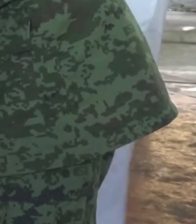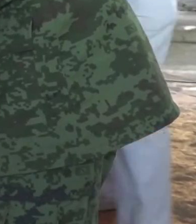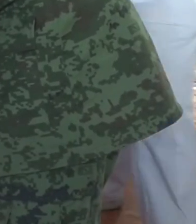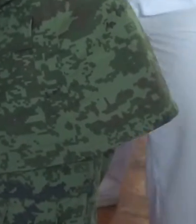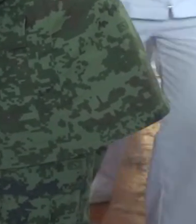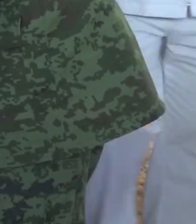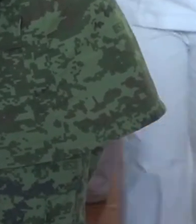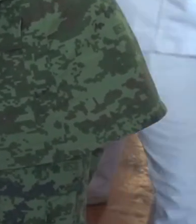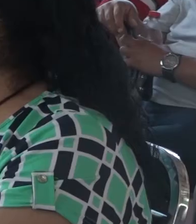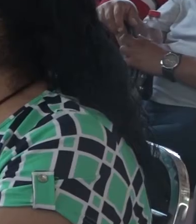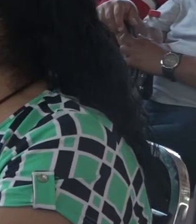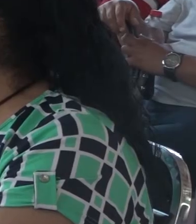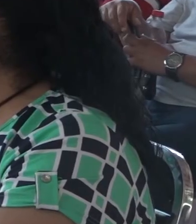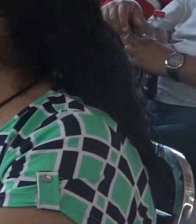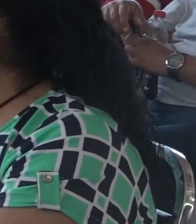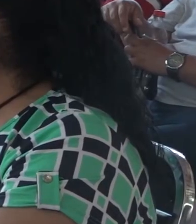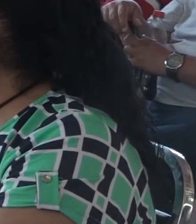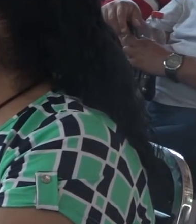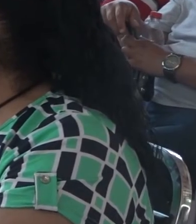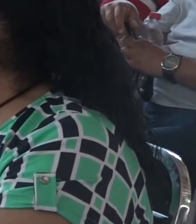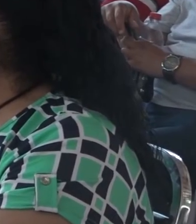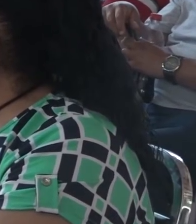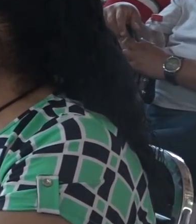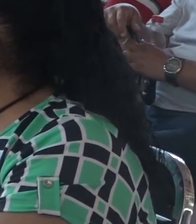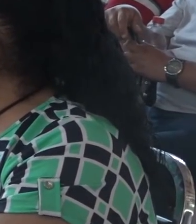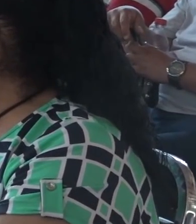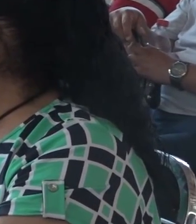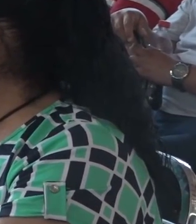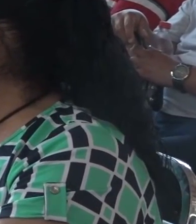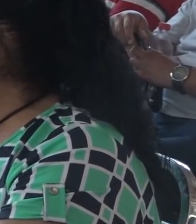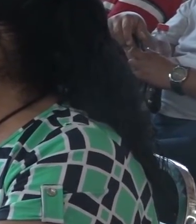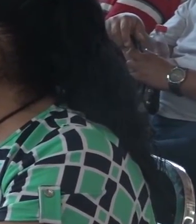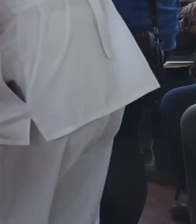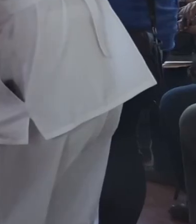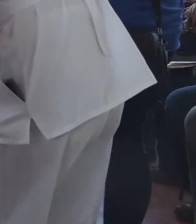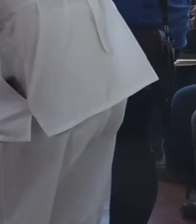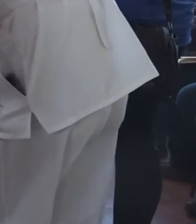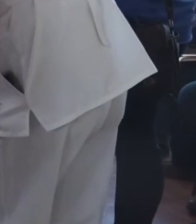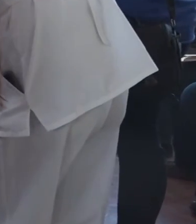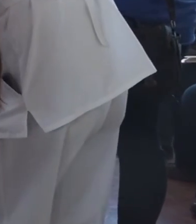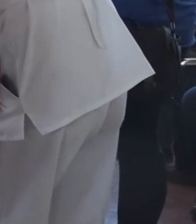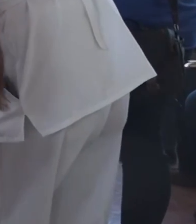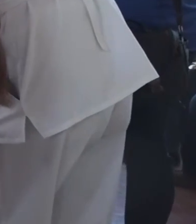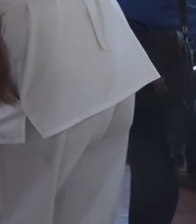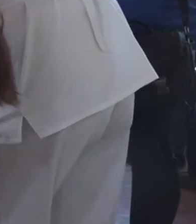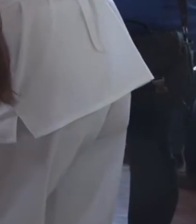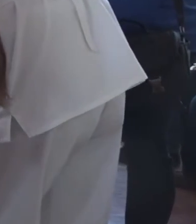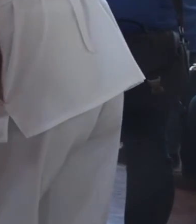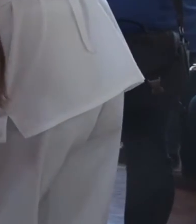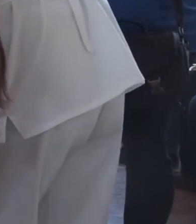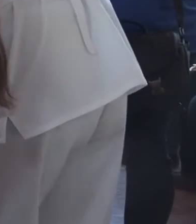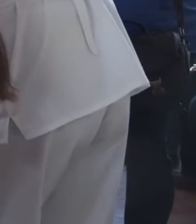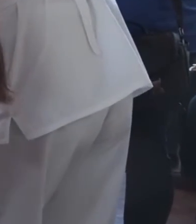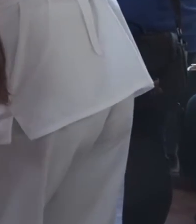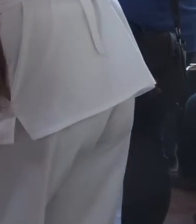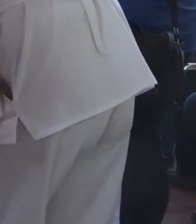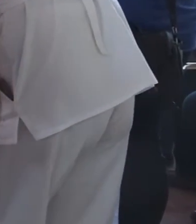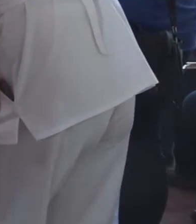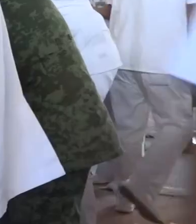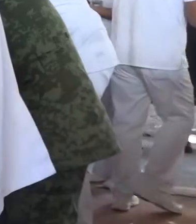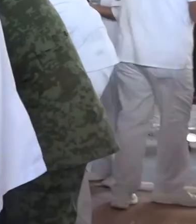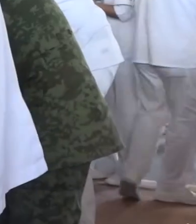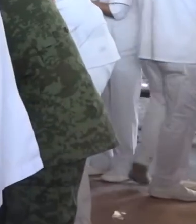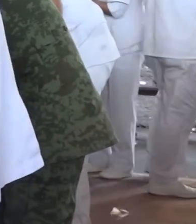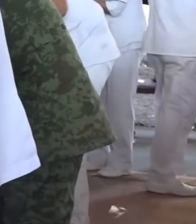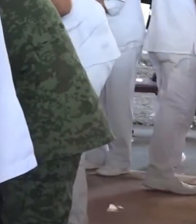60 años de edad. Por otra parte, el funcionario lamentó el fallecimiento de aproximadamente 200 docentes en lo que va de la pandemia